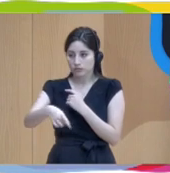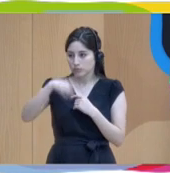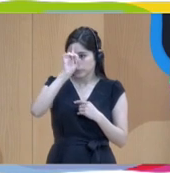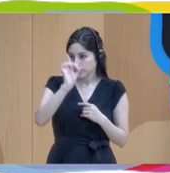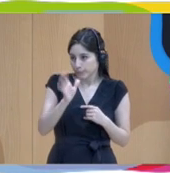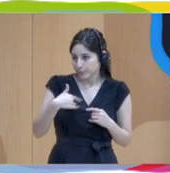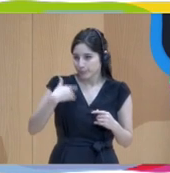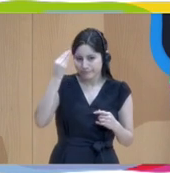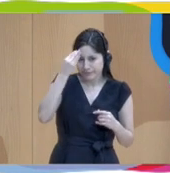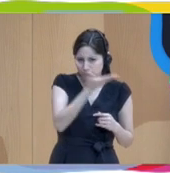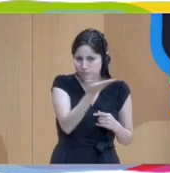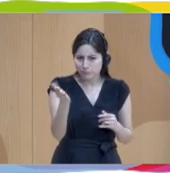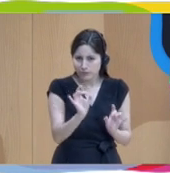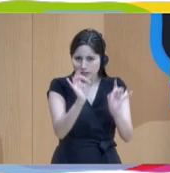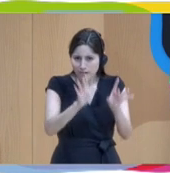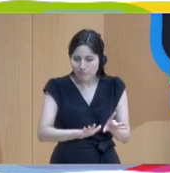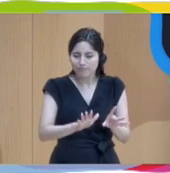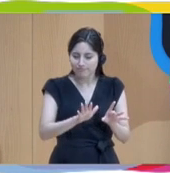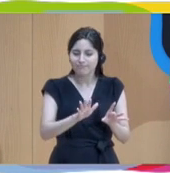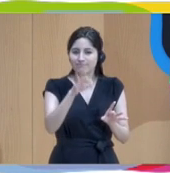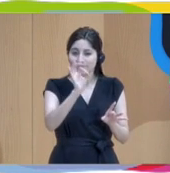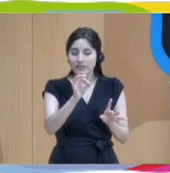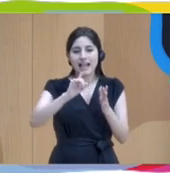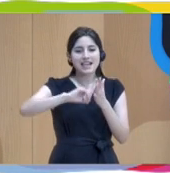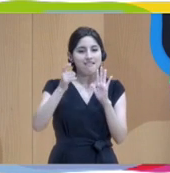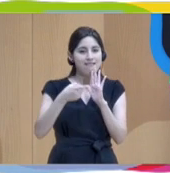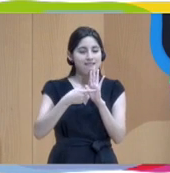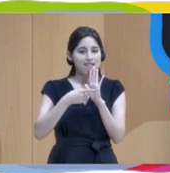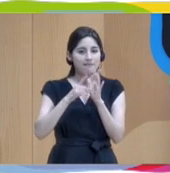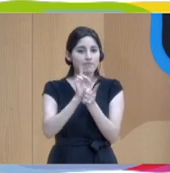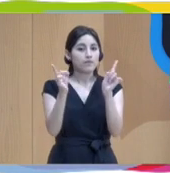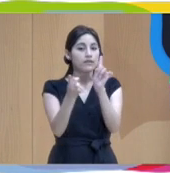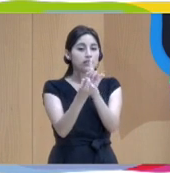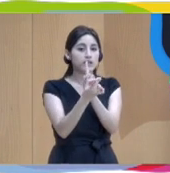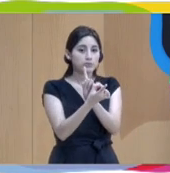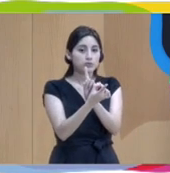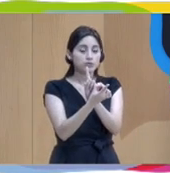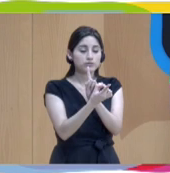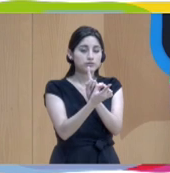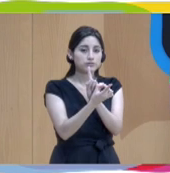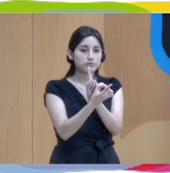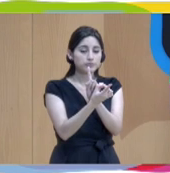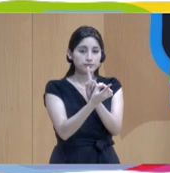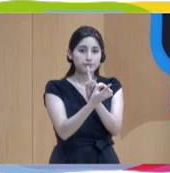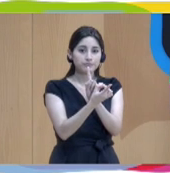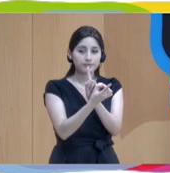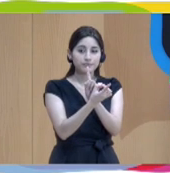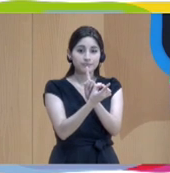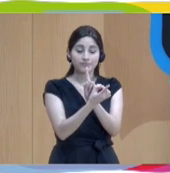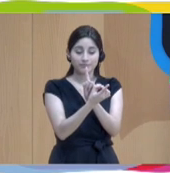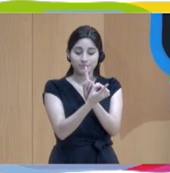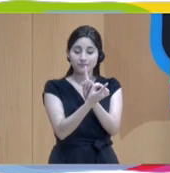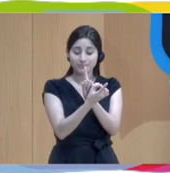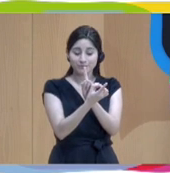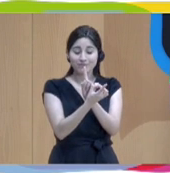creo también vosotros, en un cambio de ley que van a interrogar muchísimo